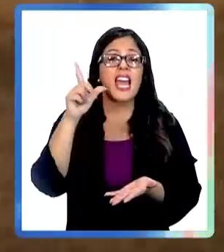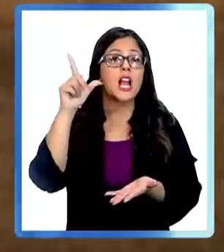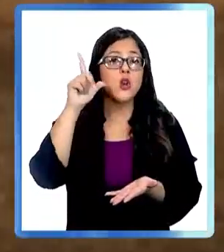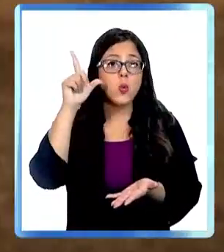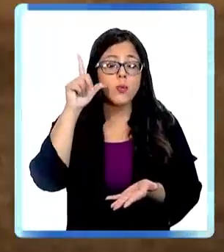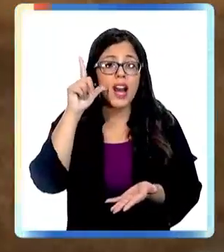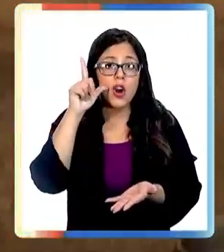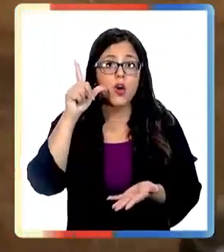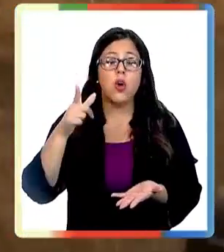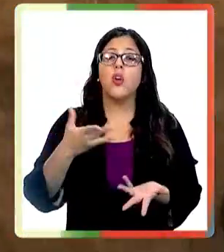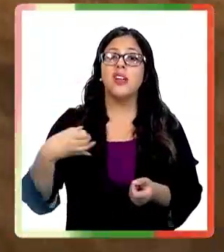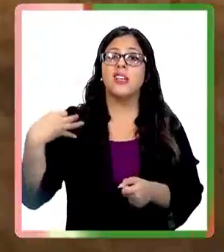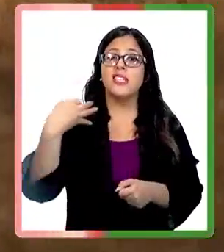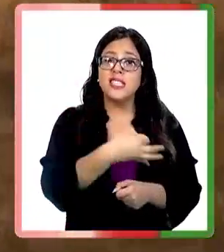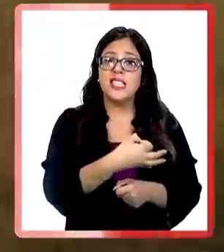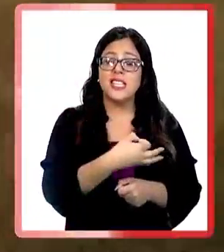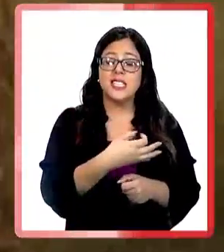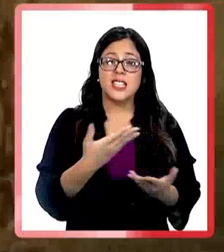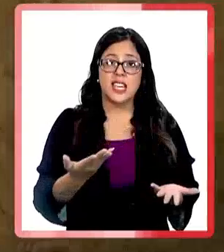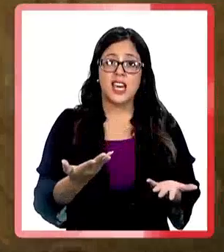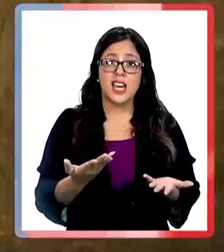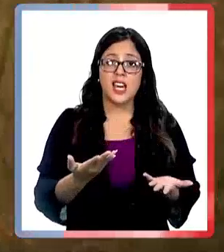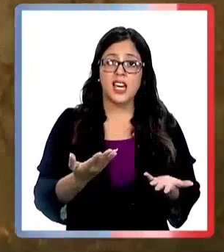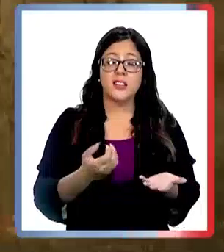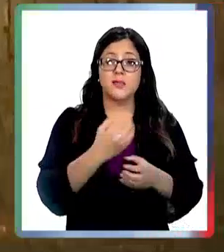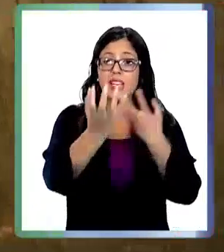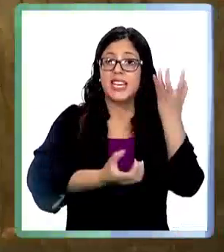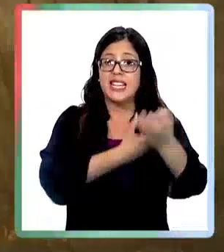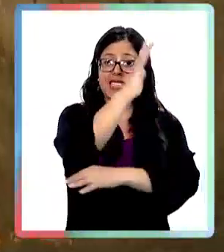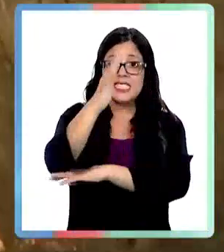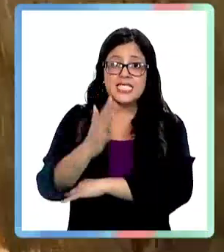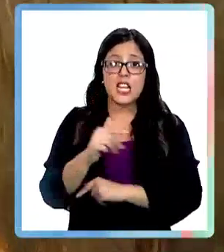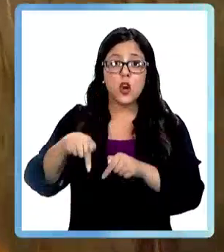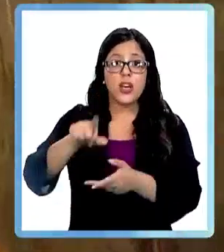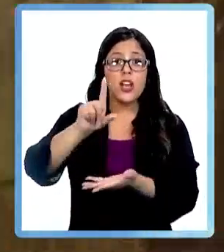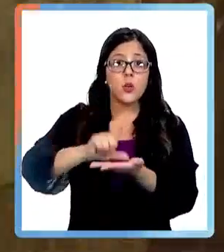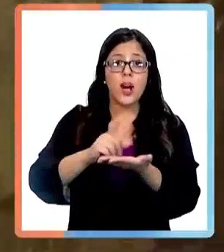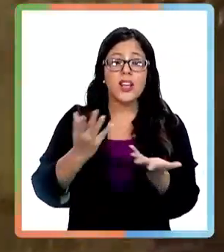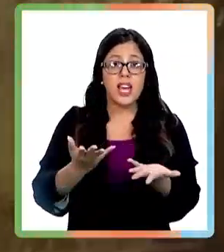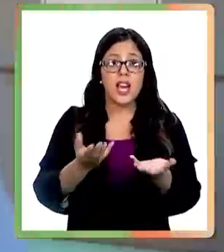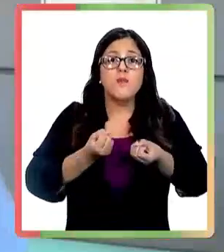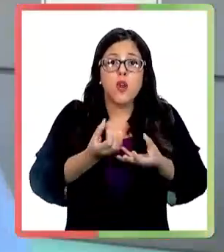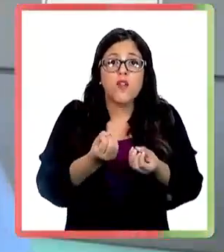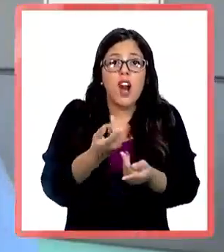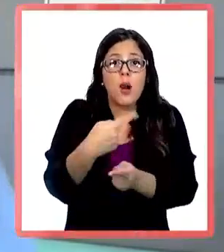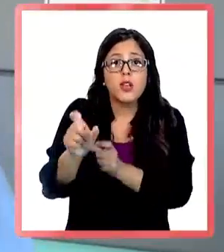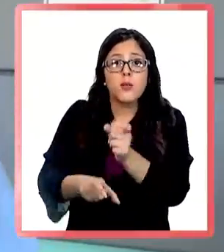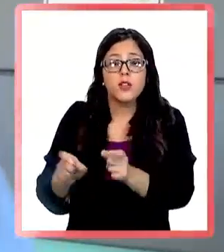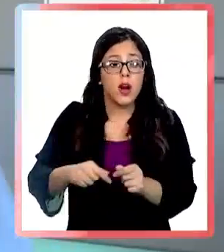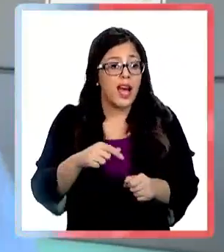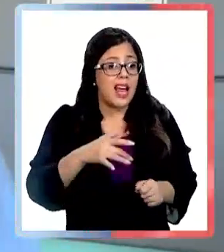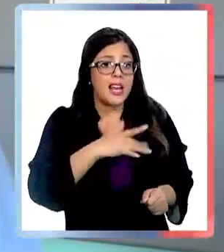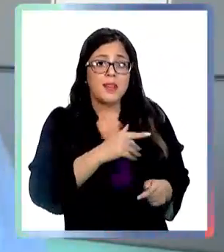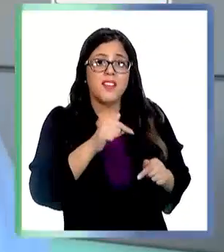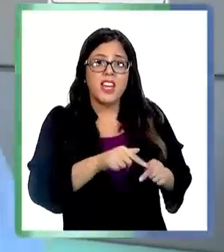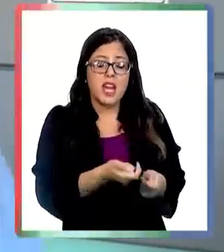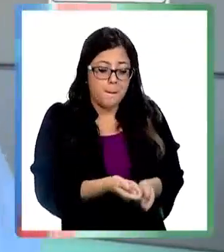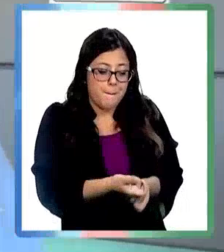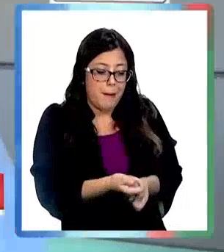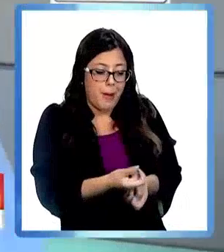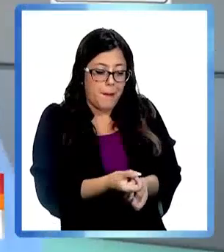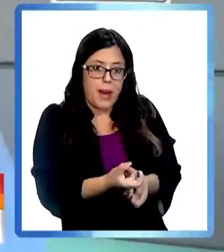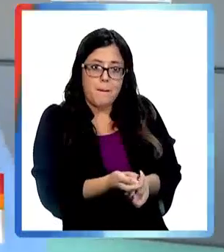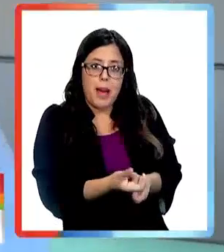entrevistado por la prensa, acusa que los incendios en la zona han sido intencionales. Lamentablemente están prendiendo, están